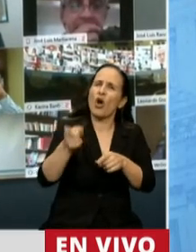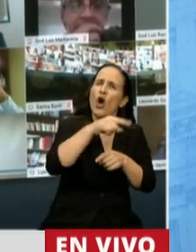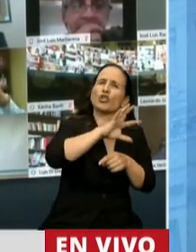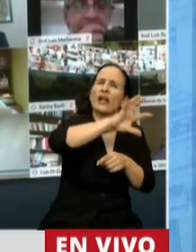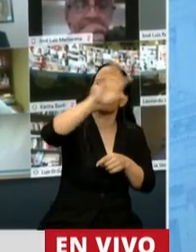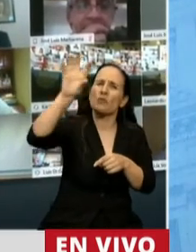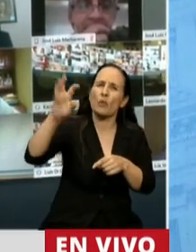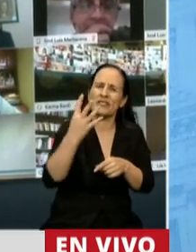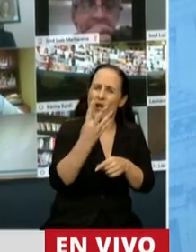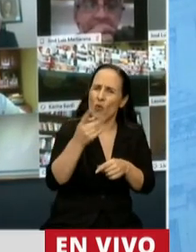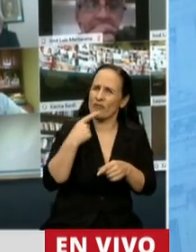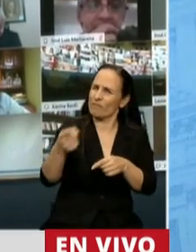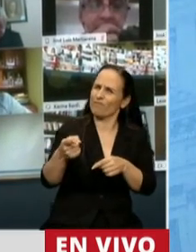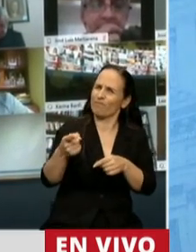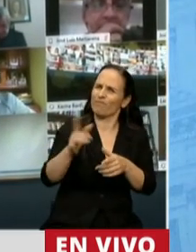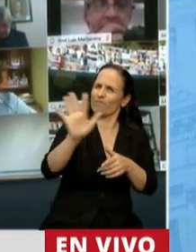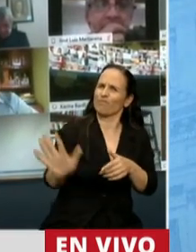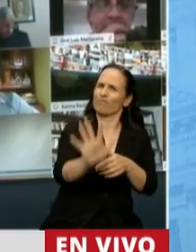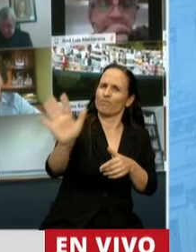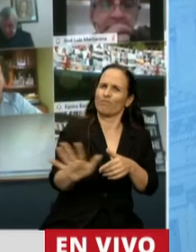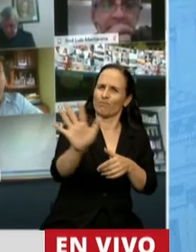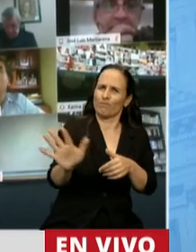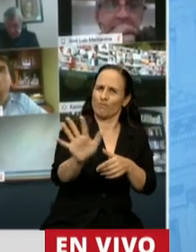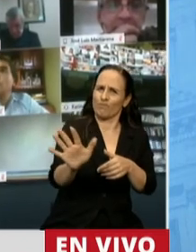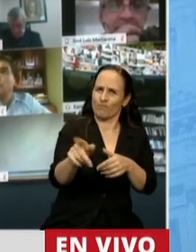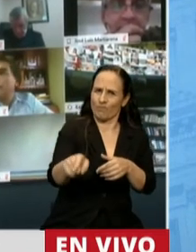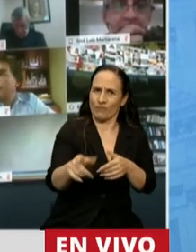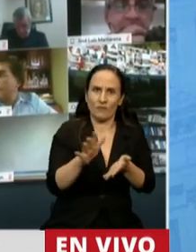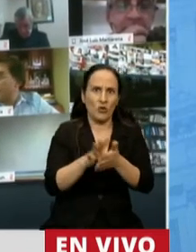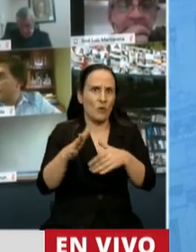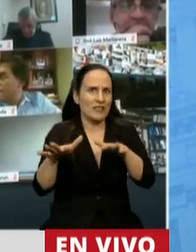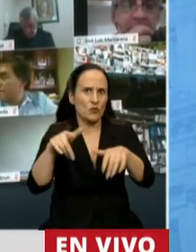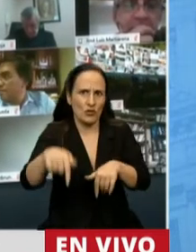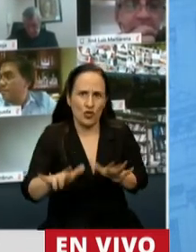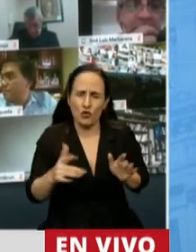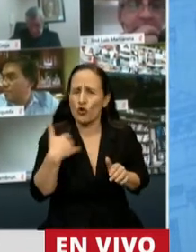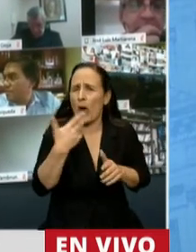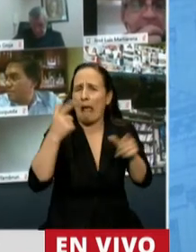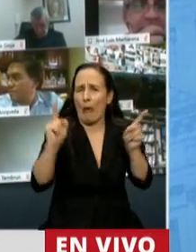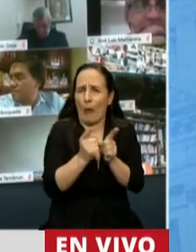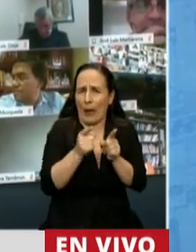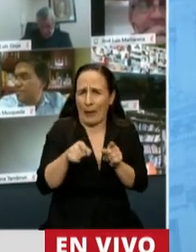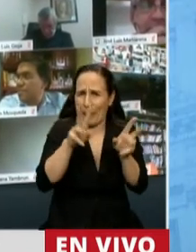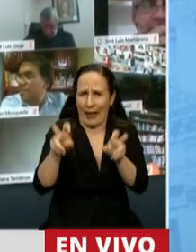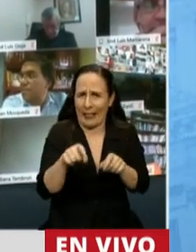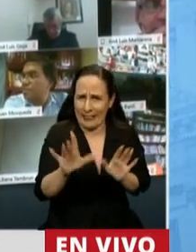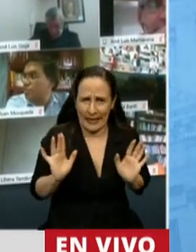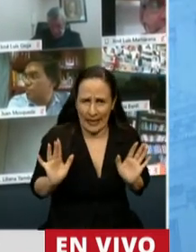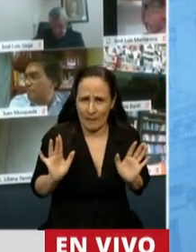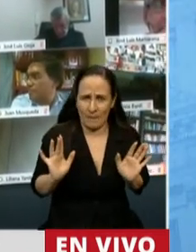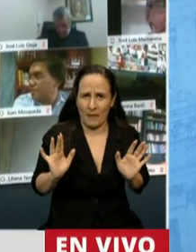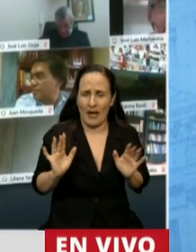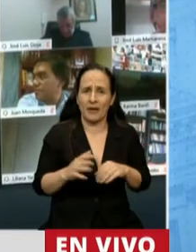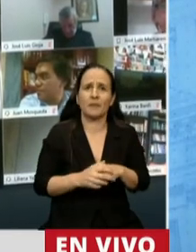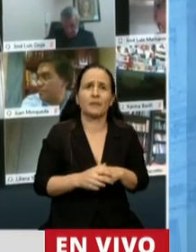cuatro provincias argentinas en las condiciones actuales. Quiero ser muy breve nada más en esto, hacer mención a ello.